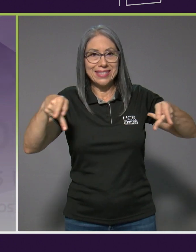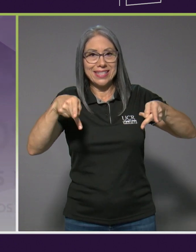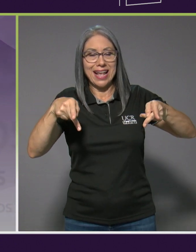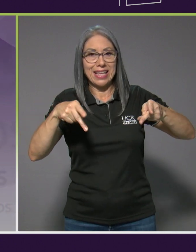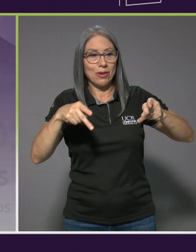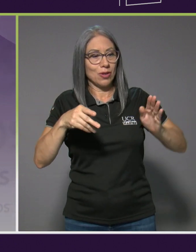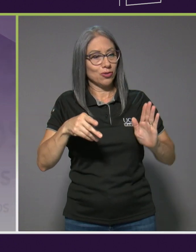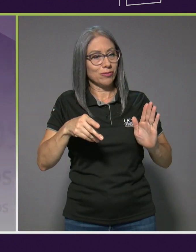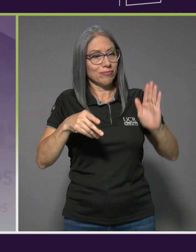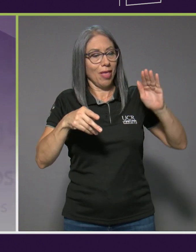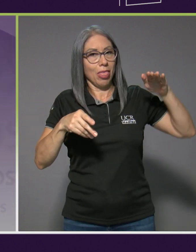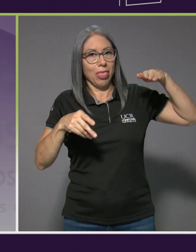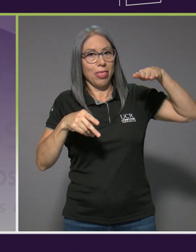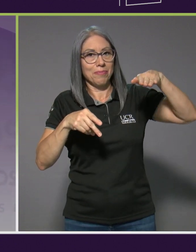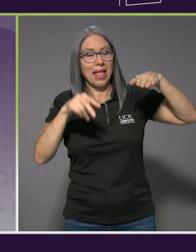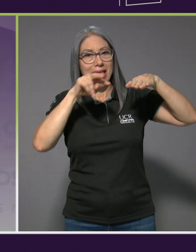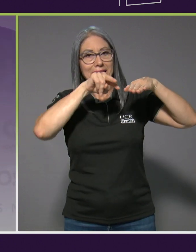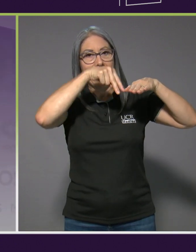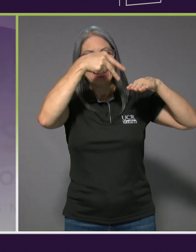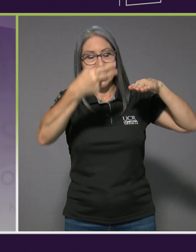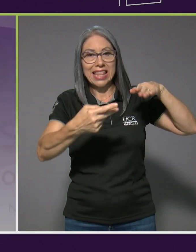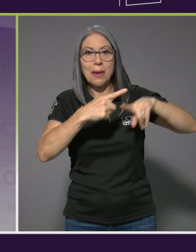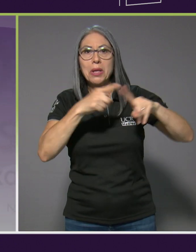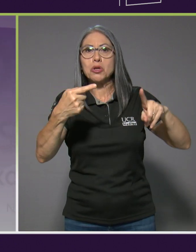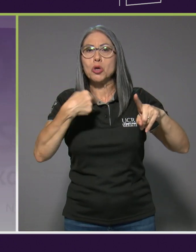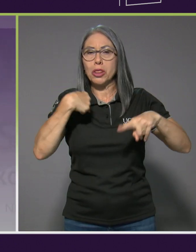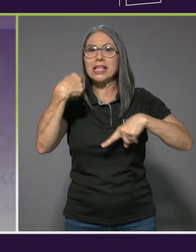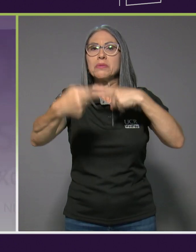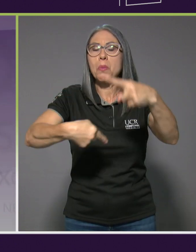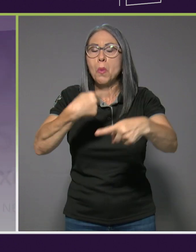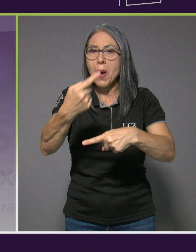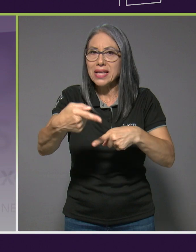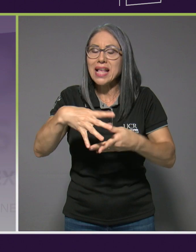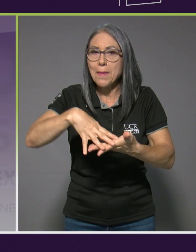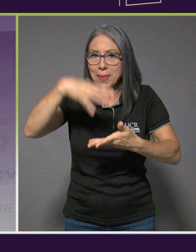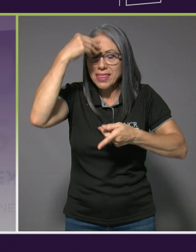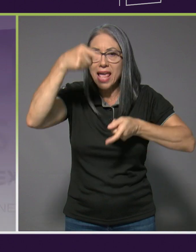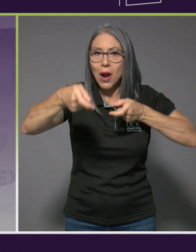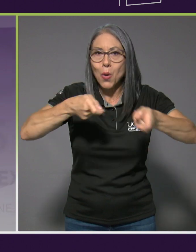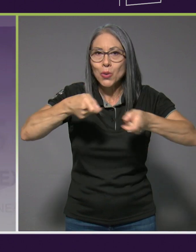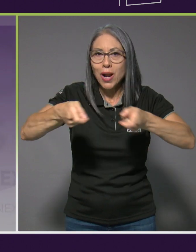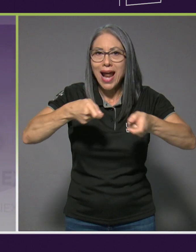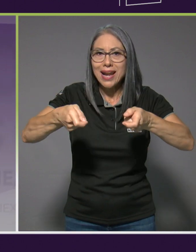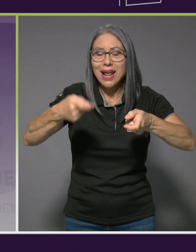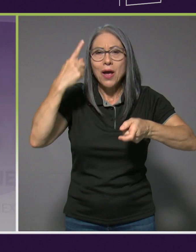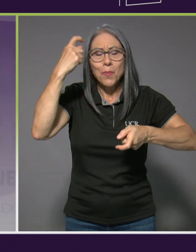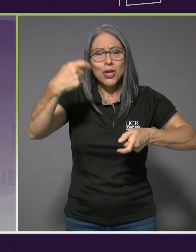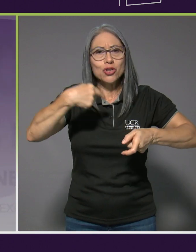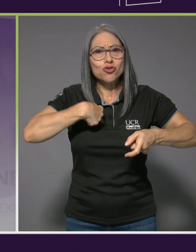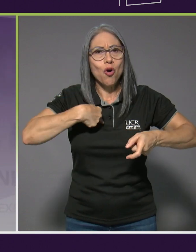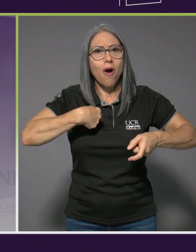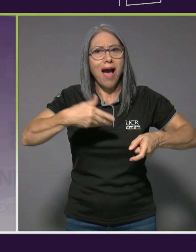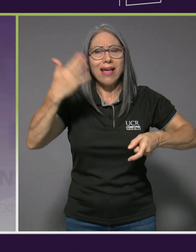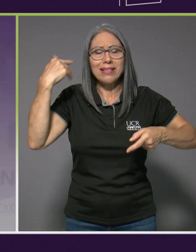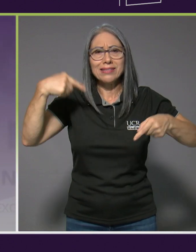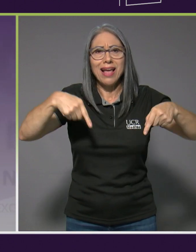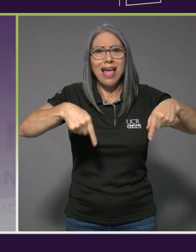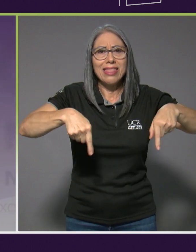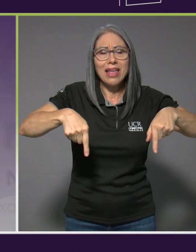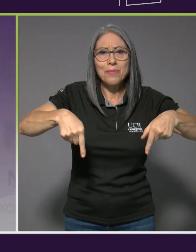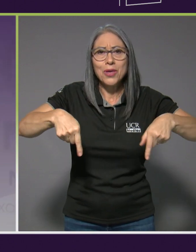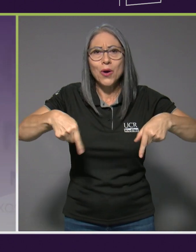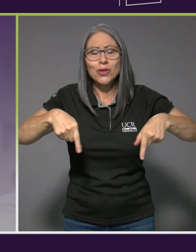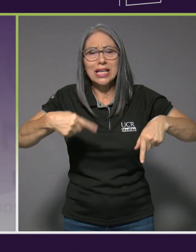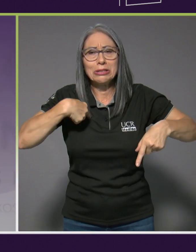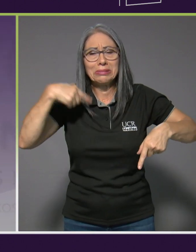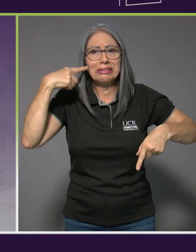a controlar eso, porque yo estaba tan nerviosa de que me voy a seguir temprano otra vez.